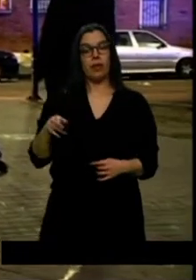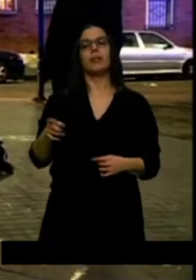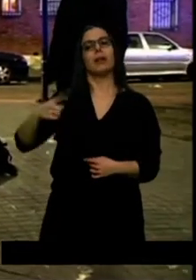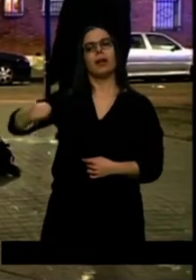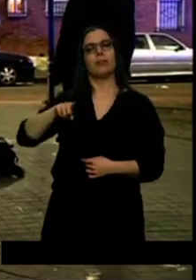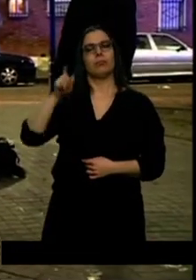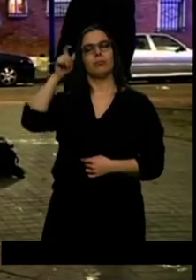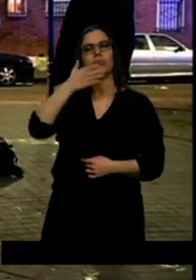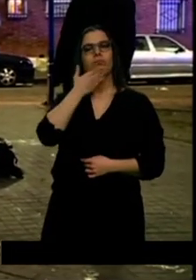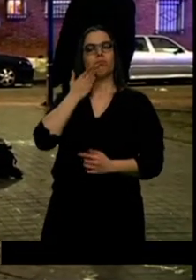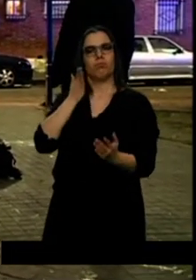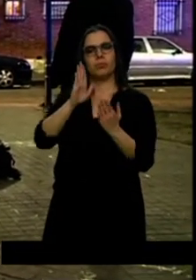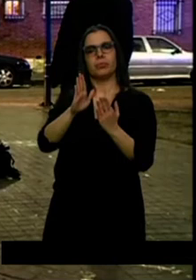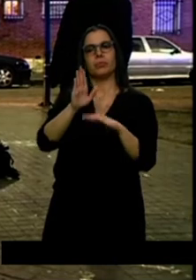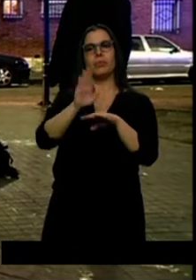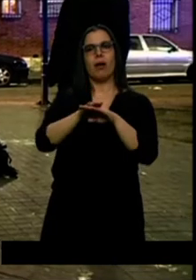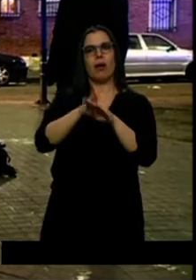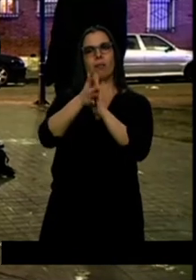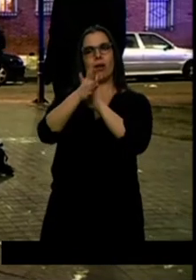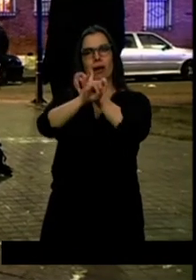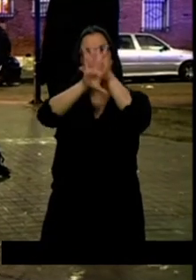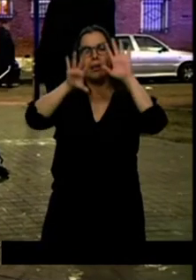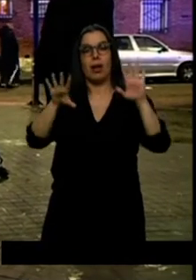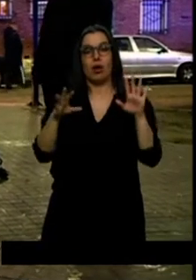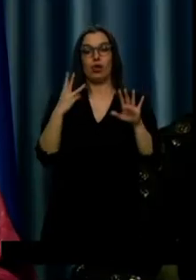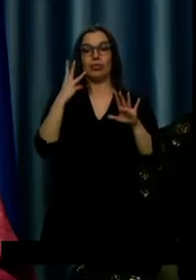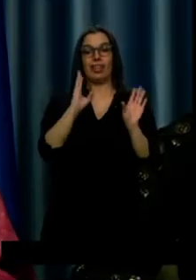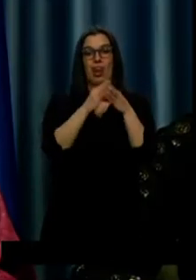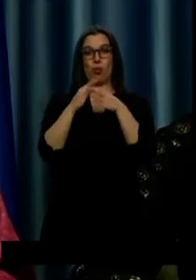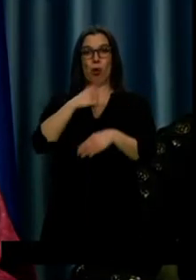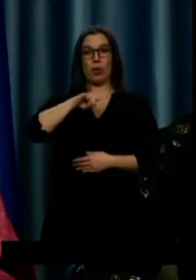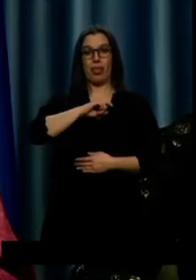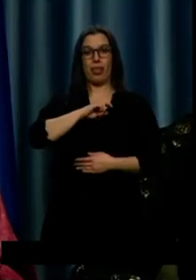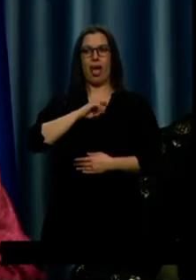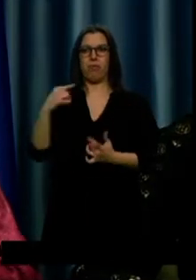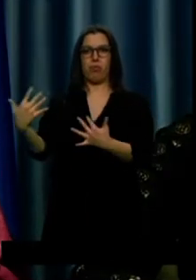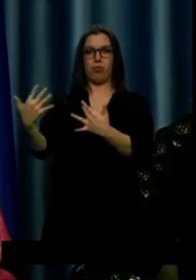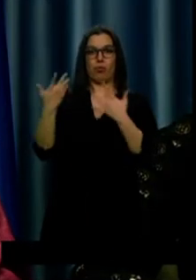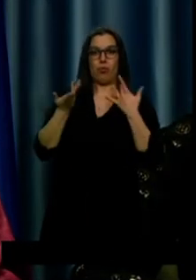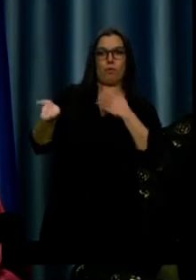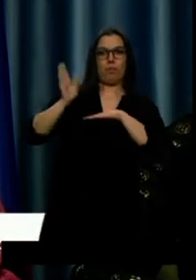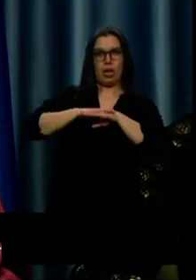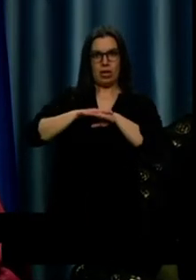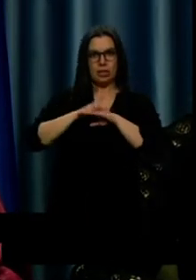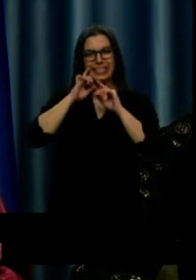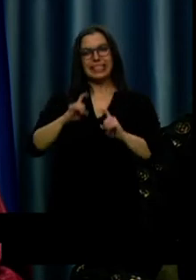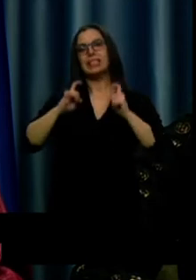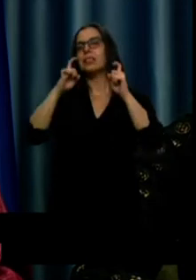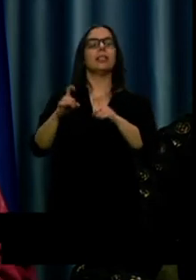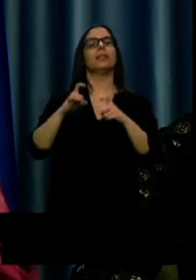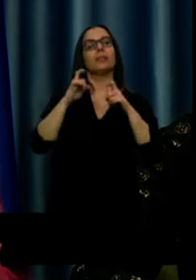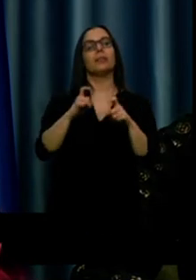de semana cuando hasta tres patrullas se vieron superadas por un tumulto de vecinos. Salen algunos vecinos, ni muchísimo menos que 200.